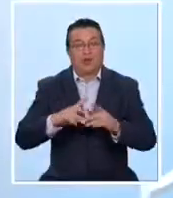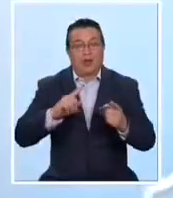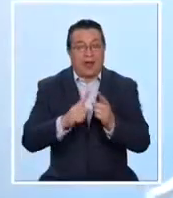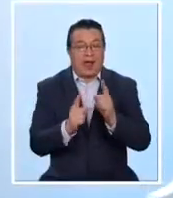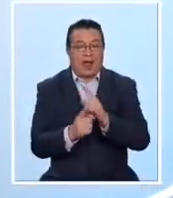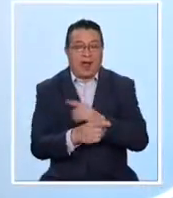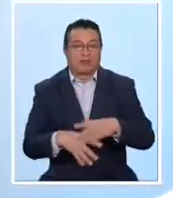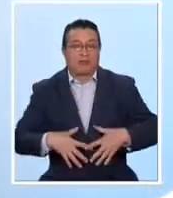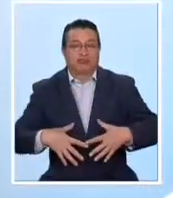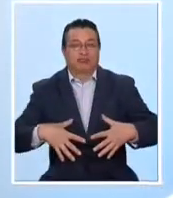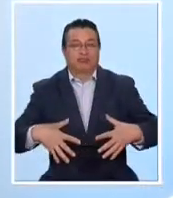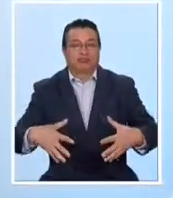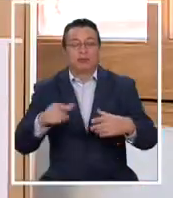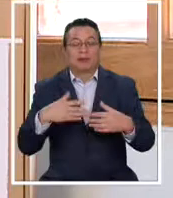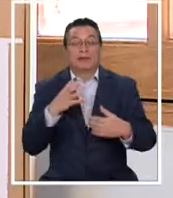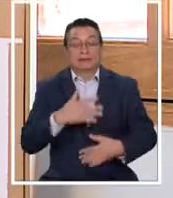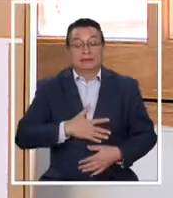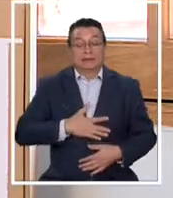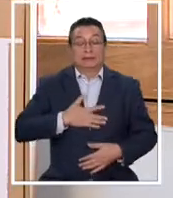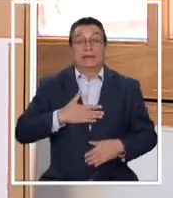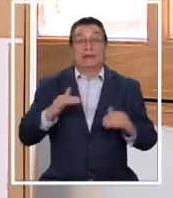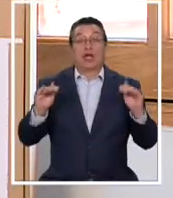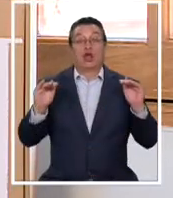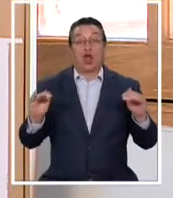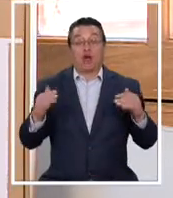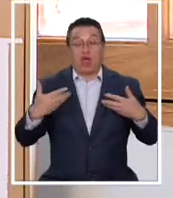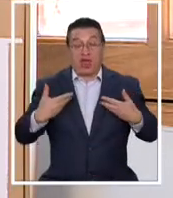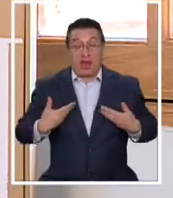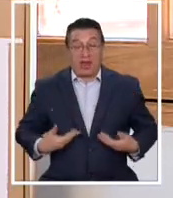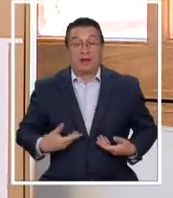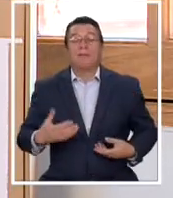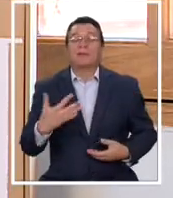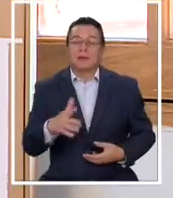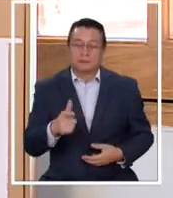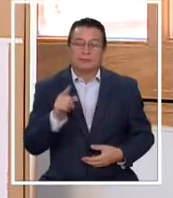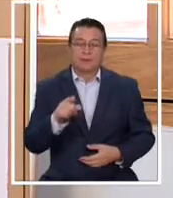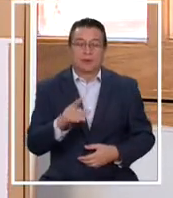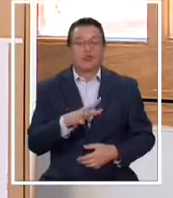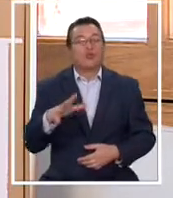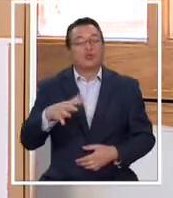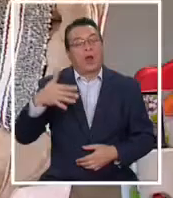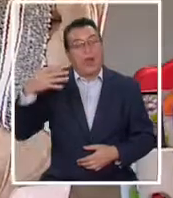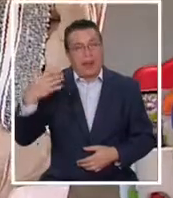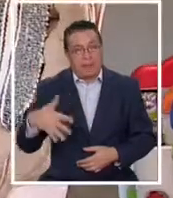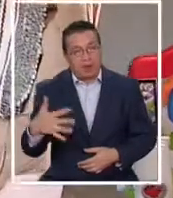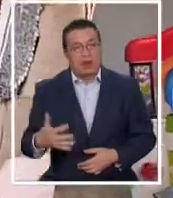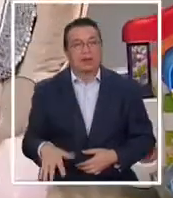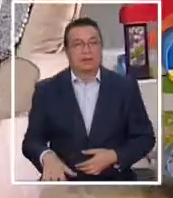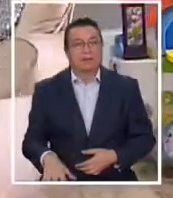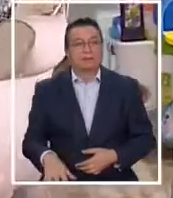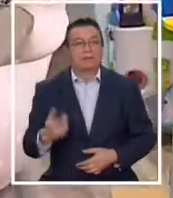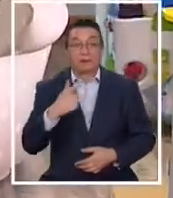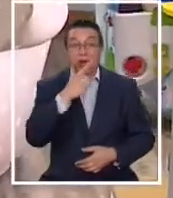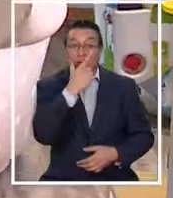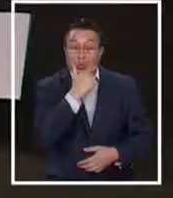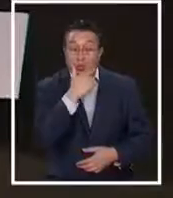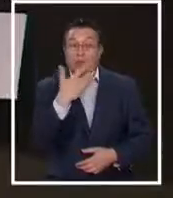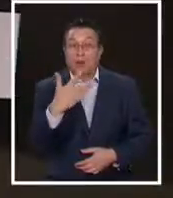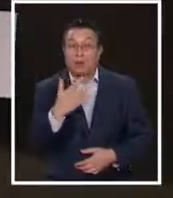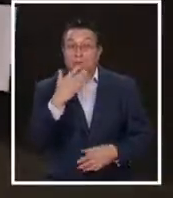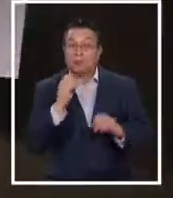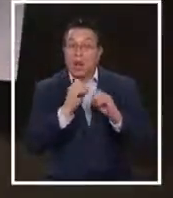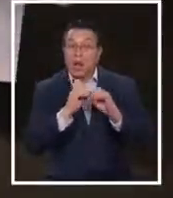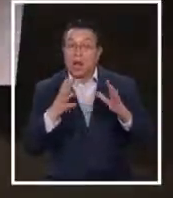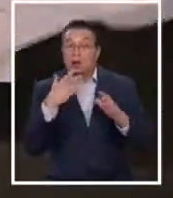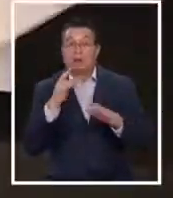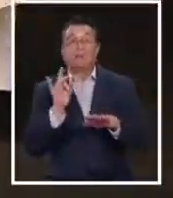cambios. Poder sentirte cómoda estando embarazada a mí me parece que es algo fundamental. Dudas que también se aclararon en